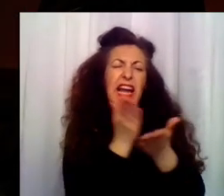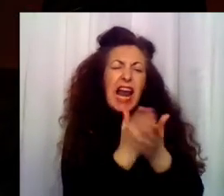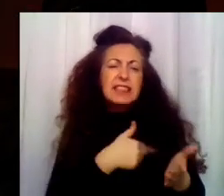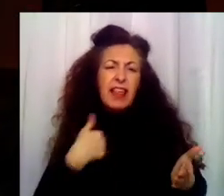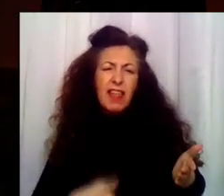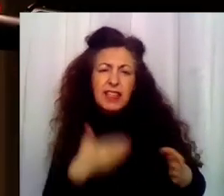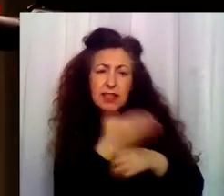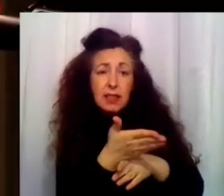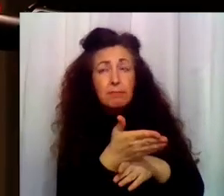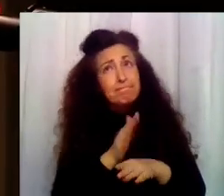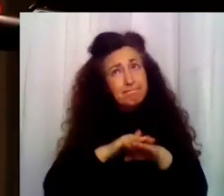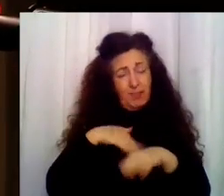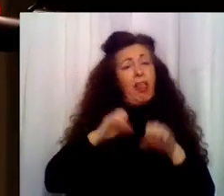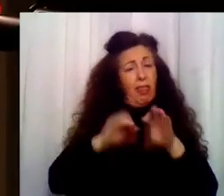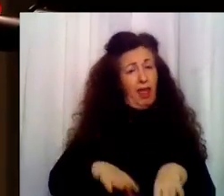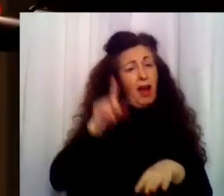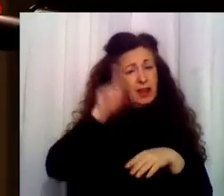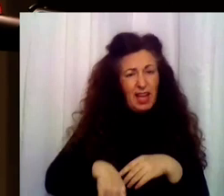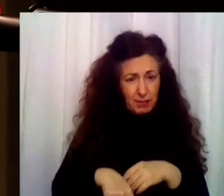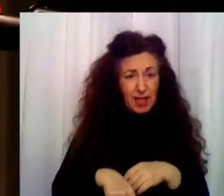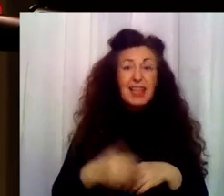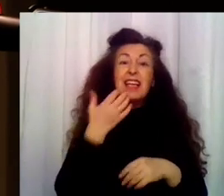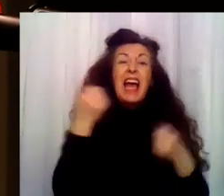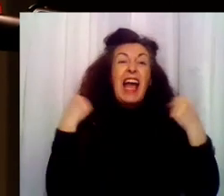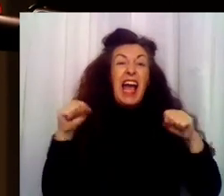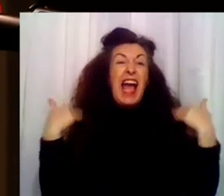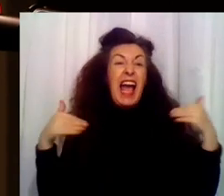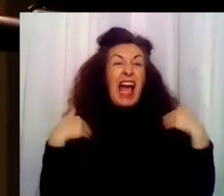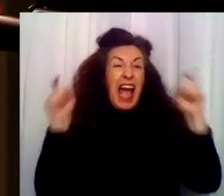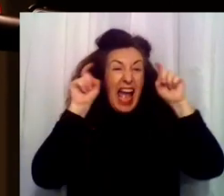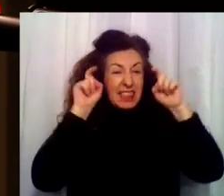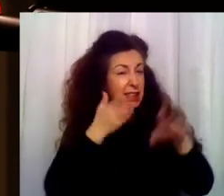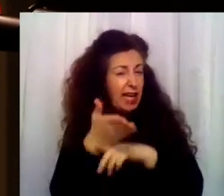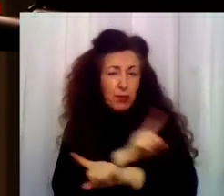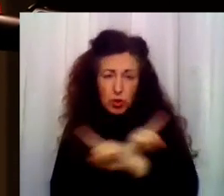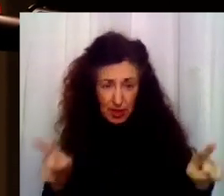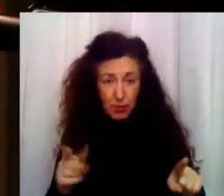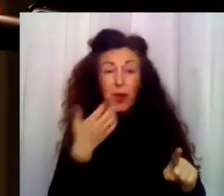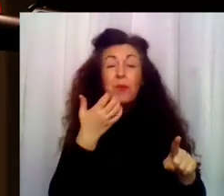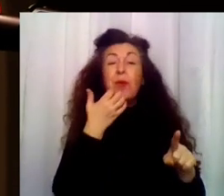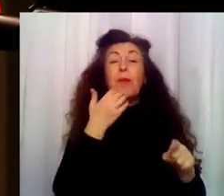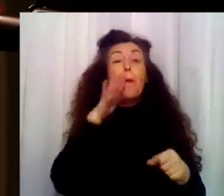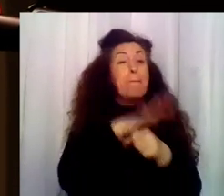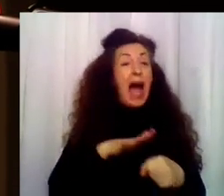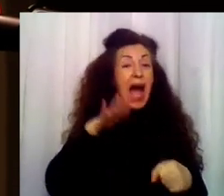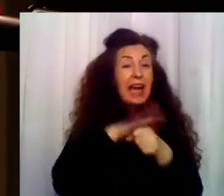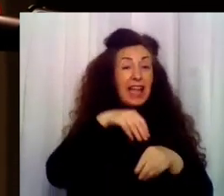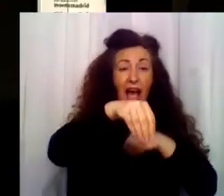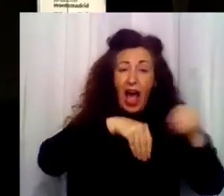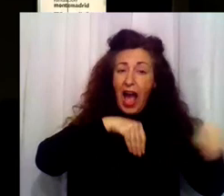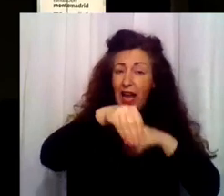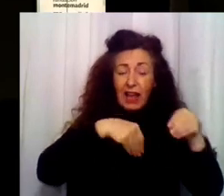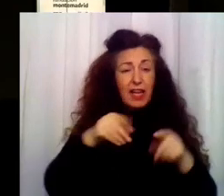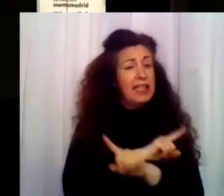¿También? Sí, no voy tampoco al entrenamiento. No me quedo a refuerzo de inglés. Y no voy los martes a ajedrez. Juego en casa. ¿Con quién?